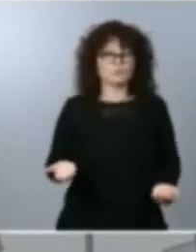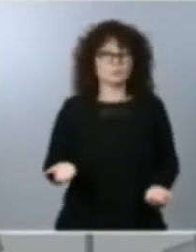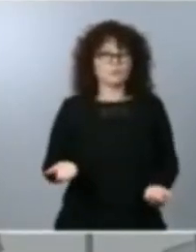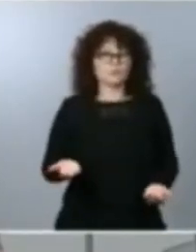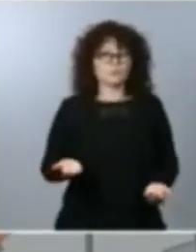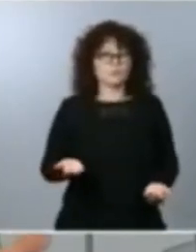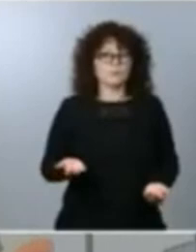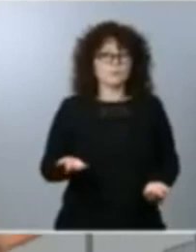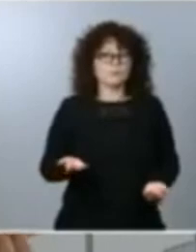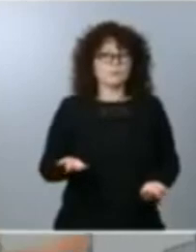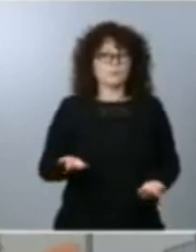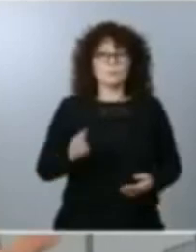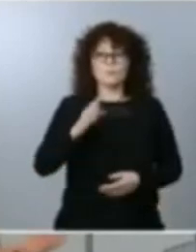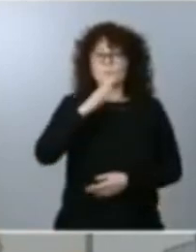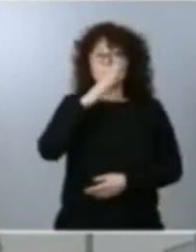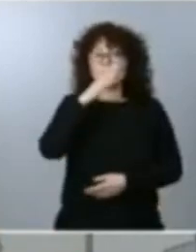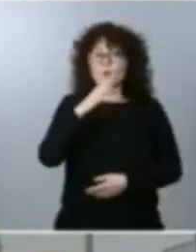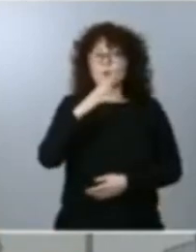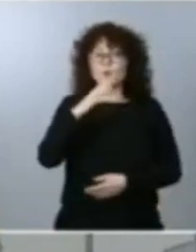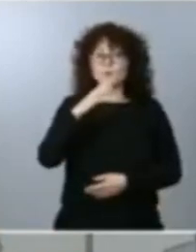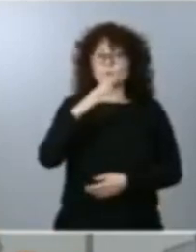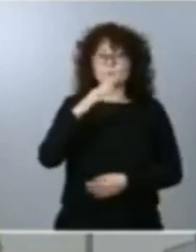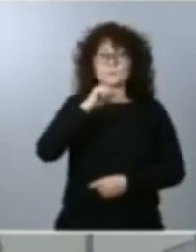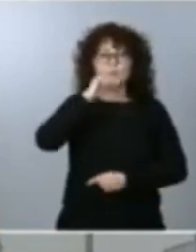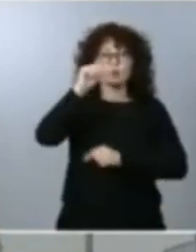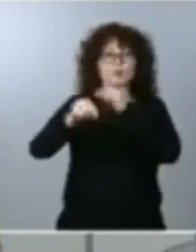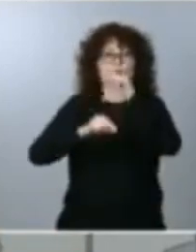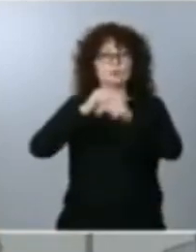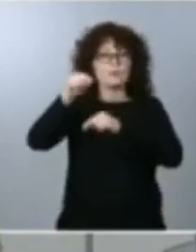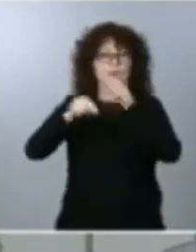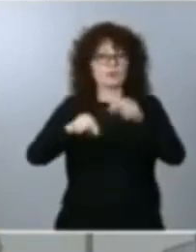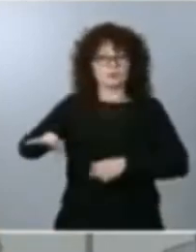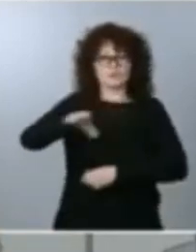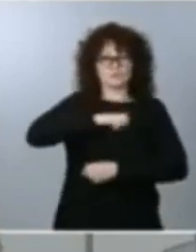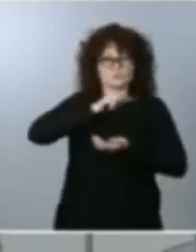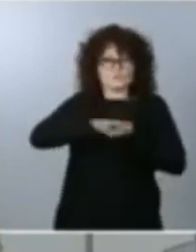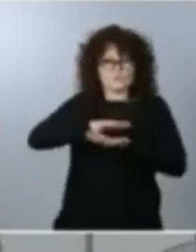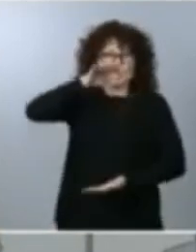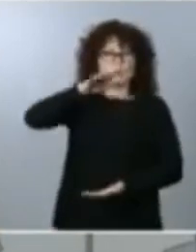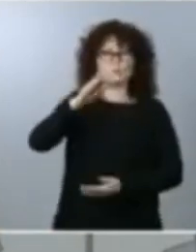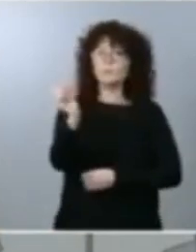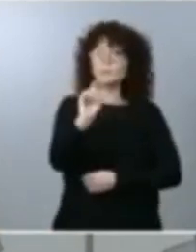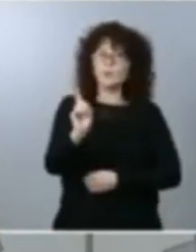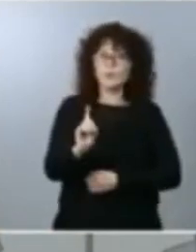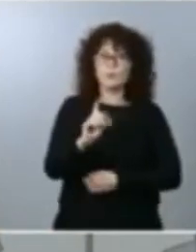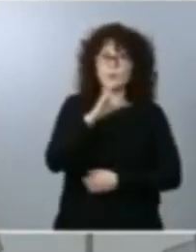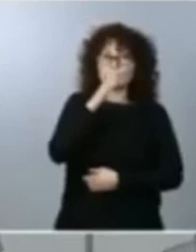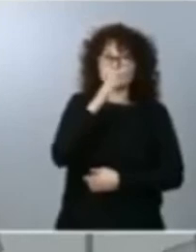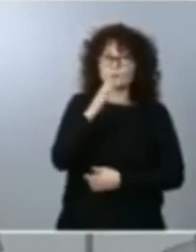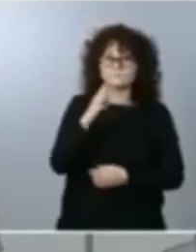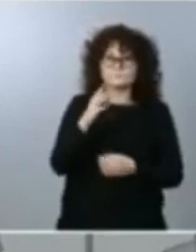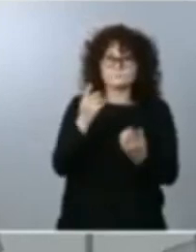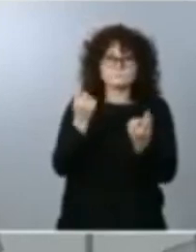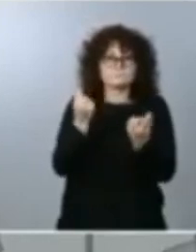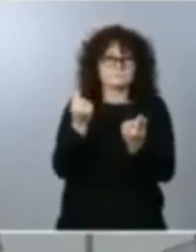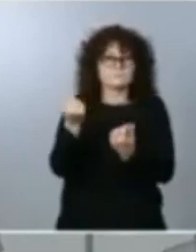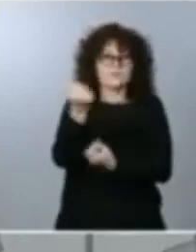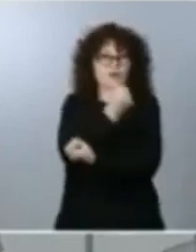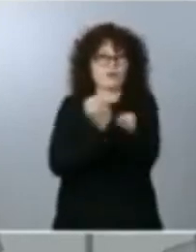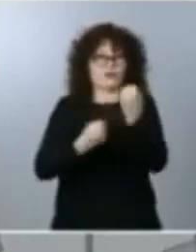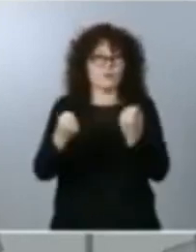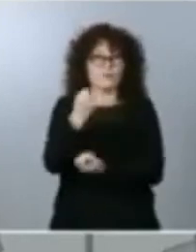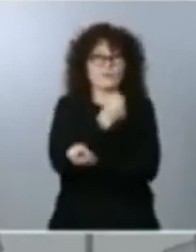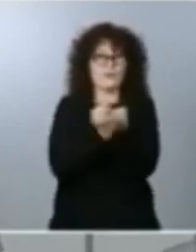unos índices de contagio elevados sino simplemente como consecuencia de la caída de la actividad económica la caída de las exportaciones del